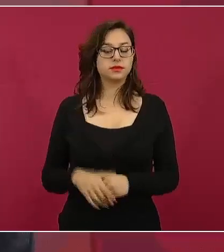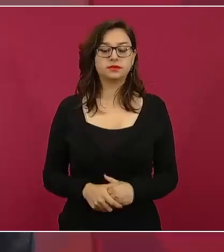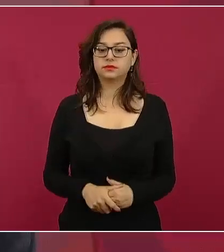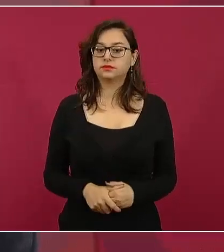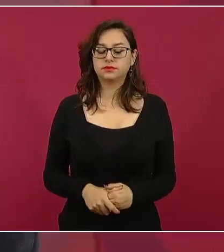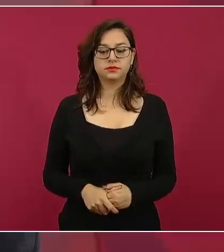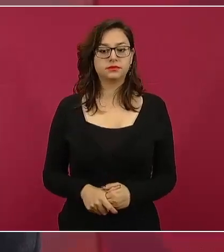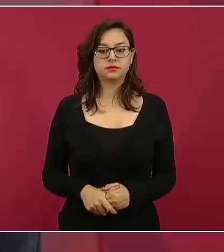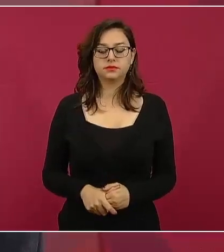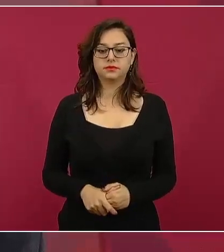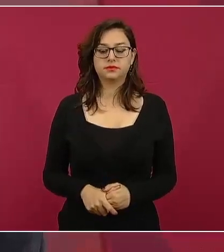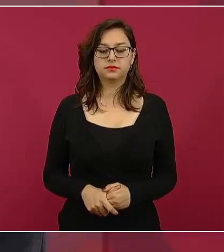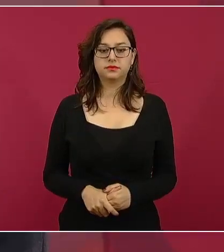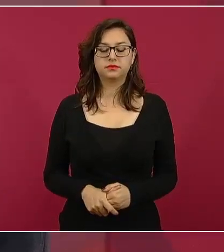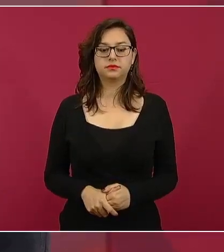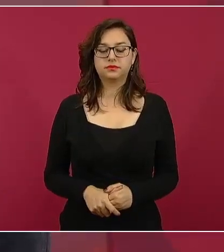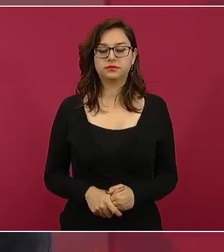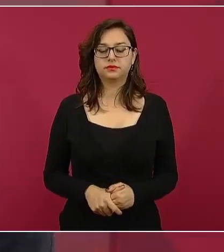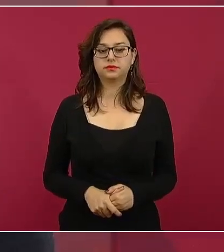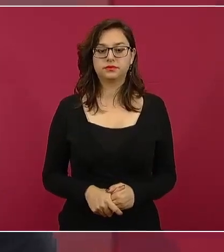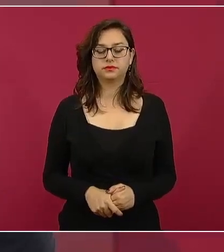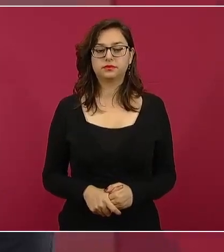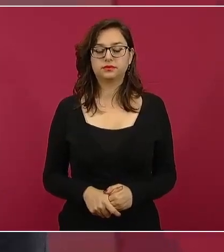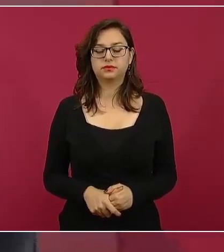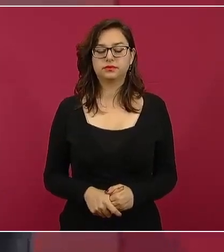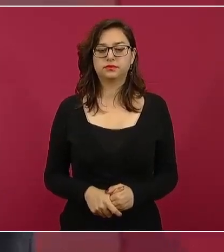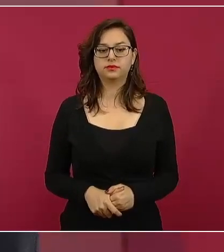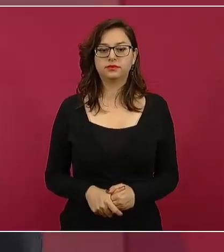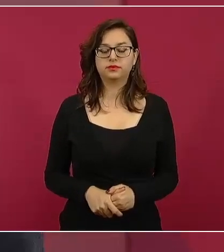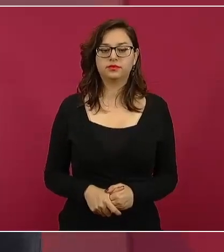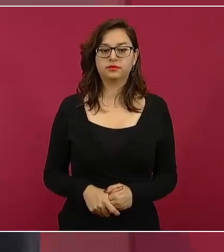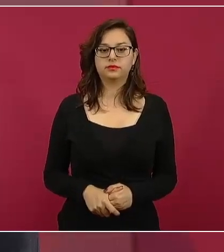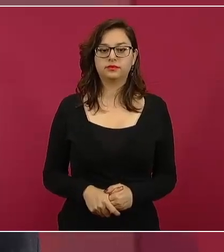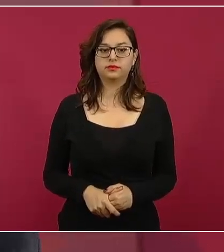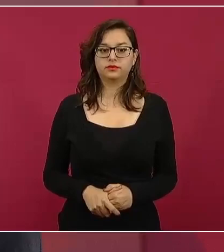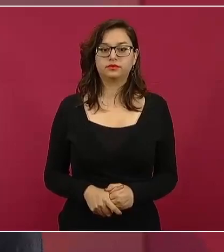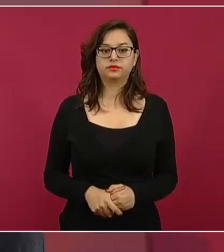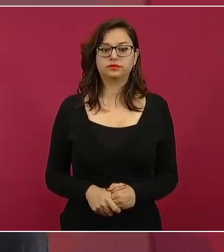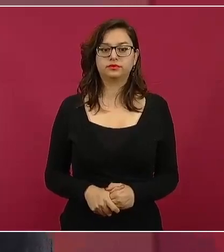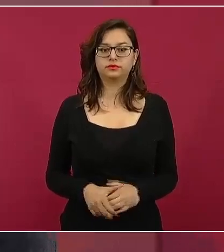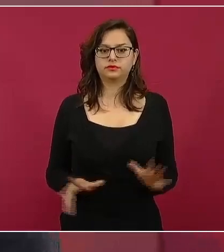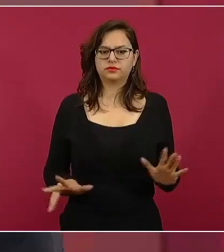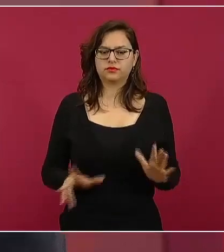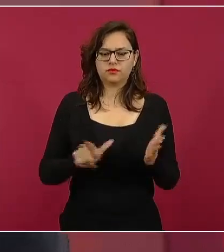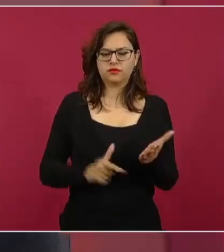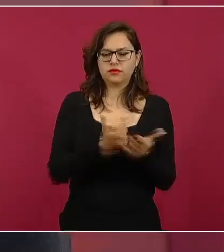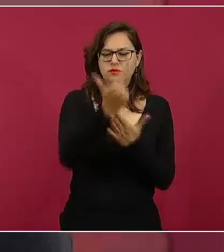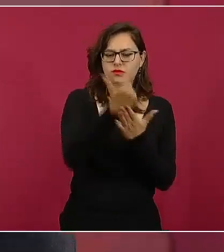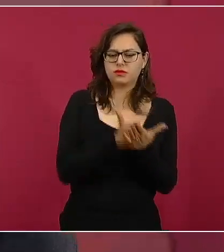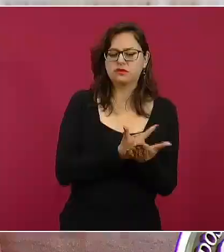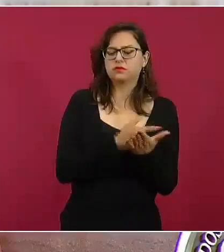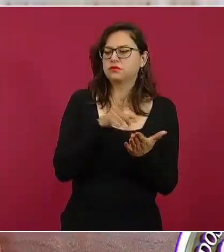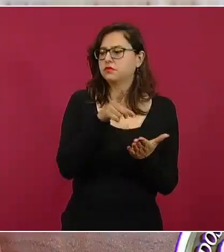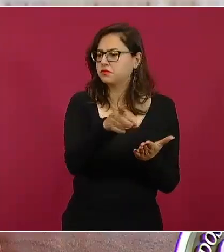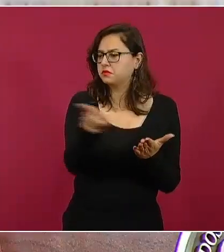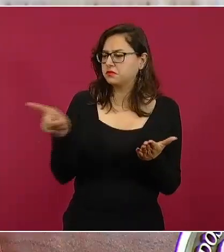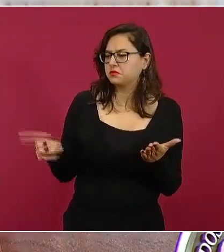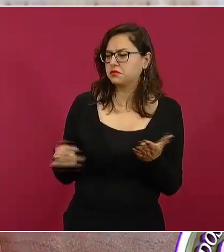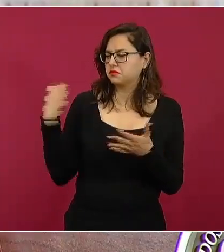y de impedir que la gente se exprese, se manifieste.